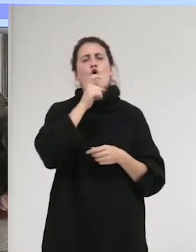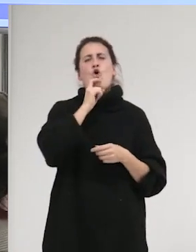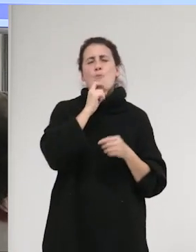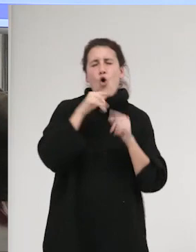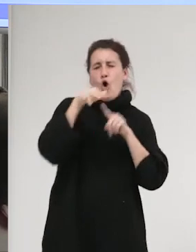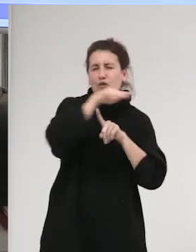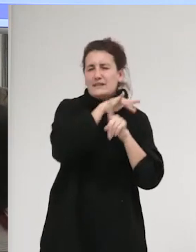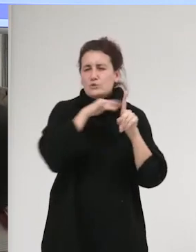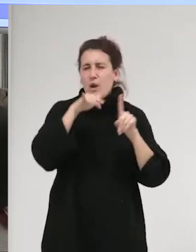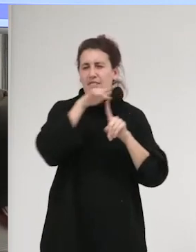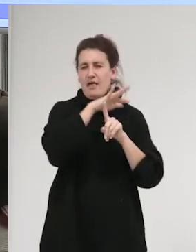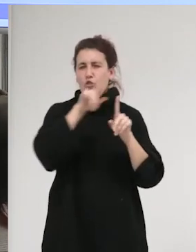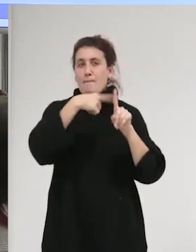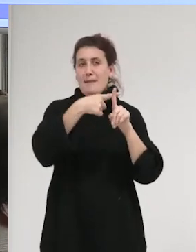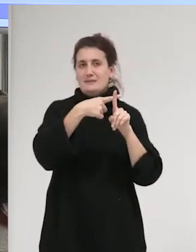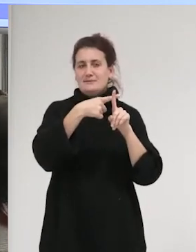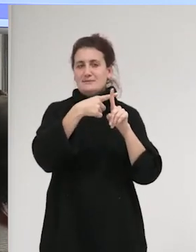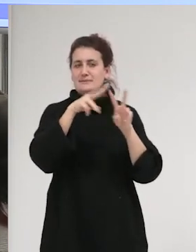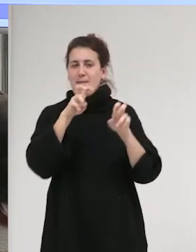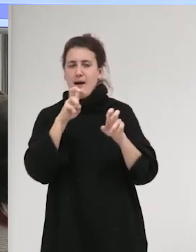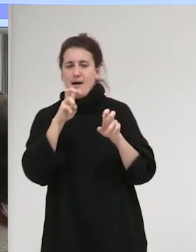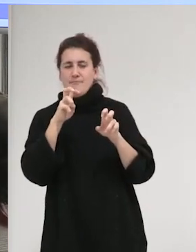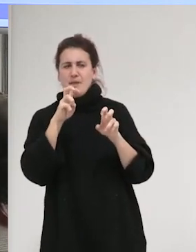abordando las violencias.